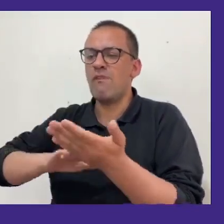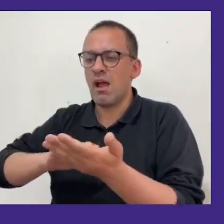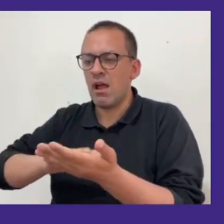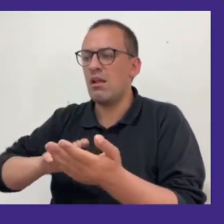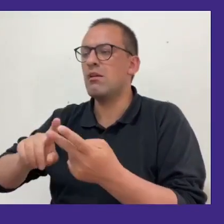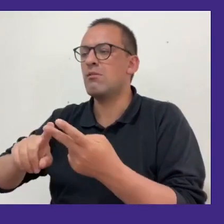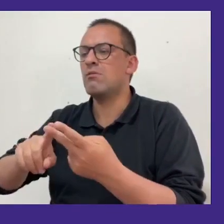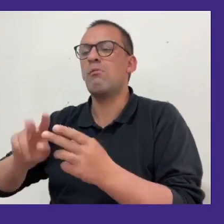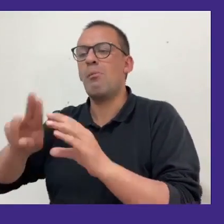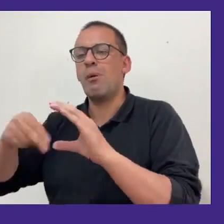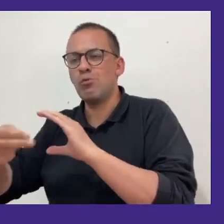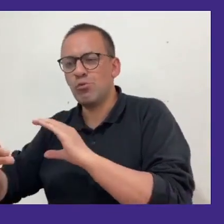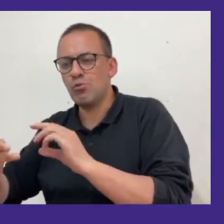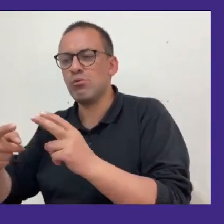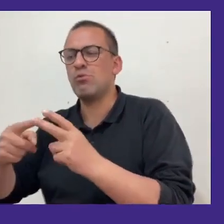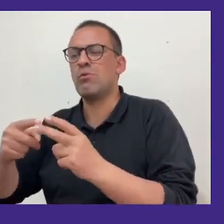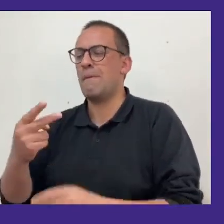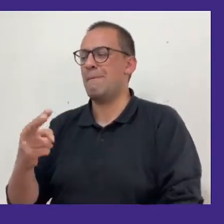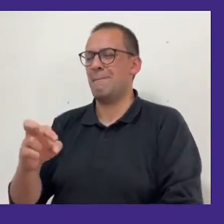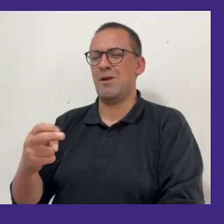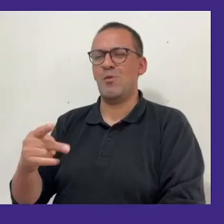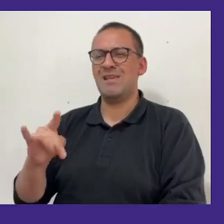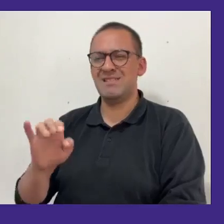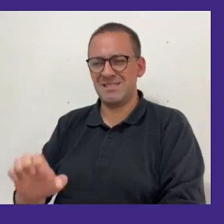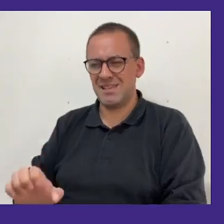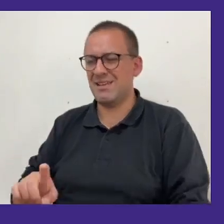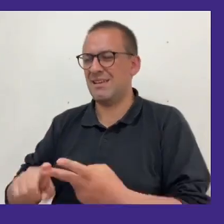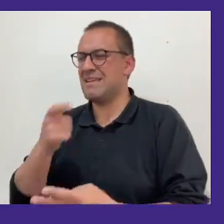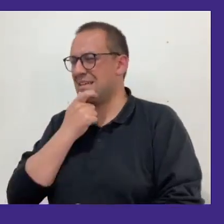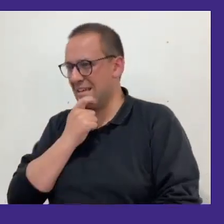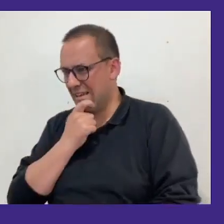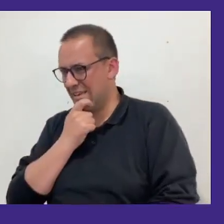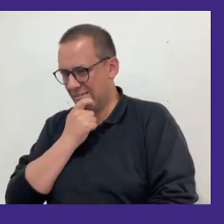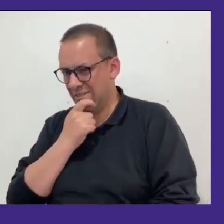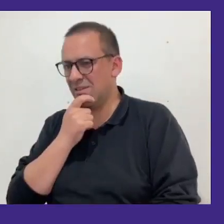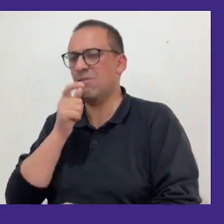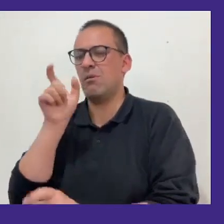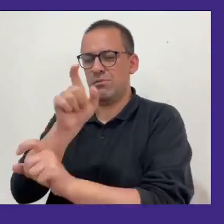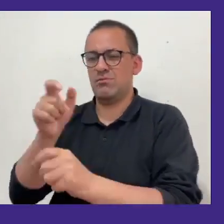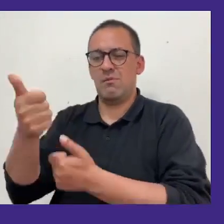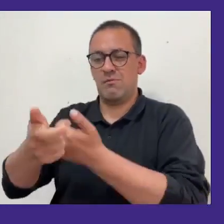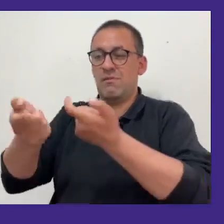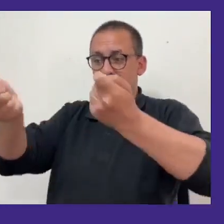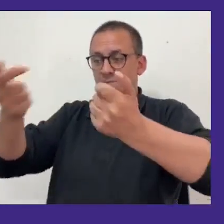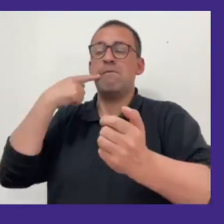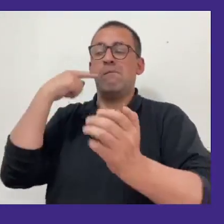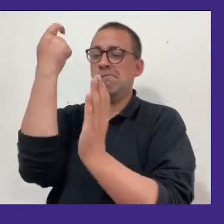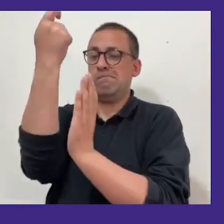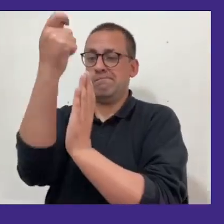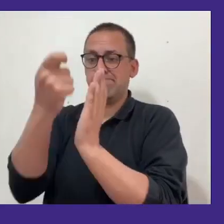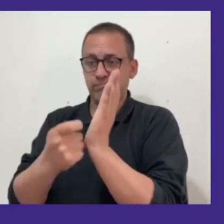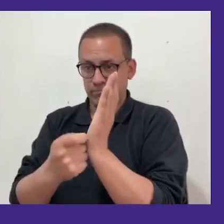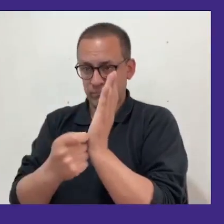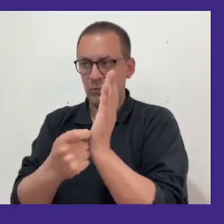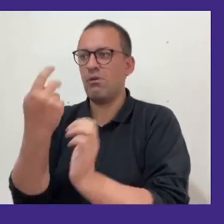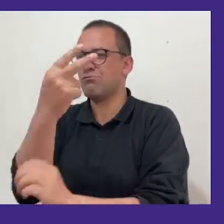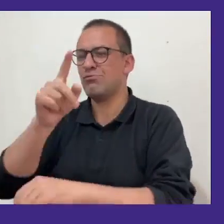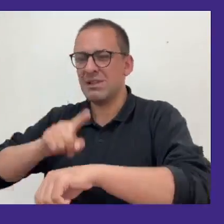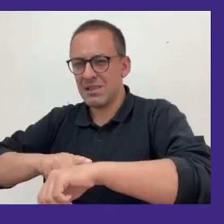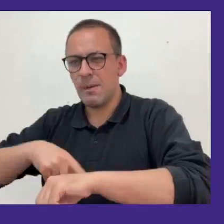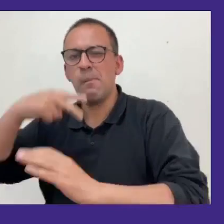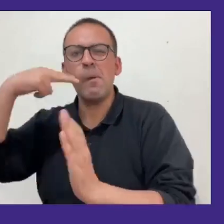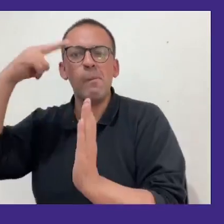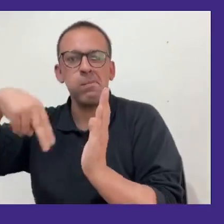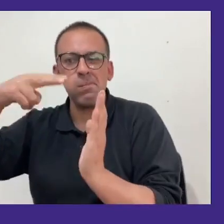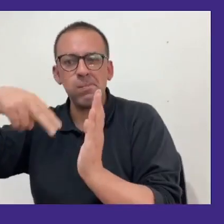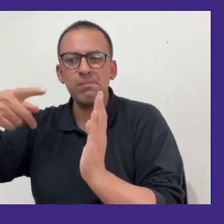hacerlo en mapungún en pehuenche y en inglés y después visarlo con profesionales que también dieron su tiempo para revisarlo así que yo